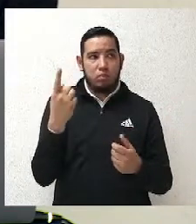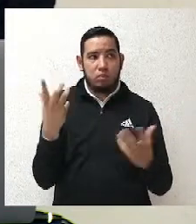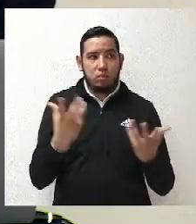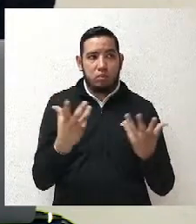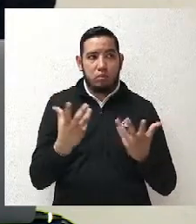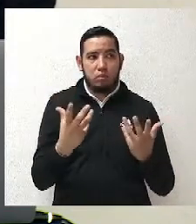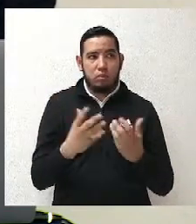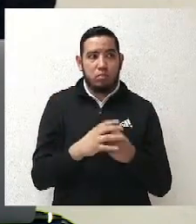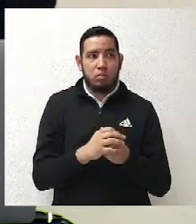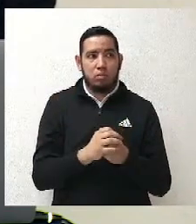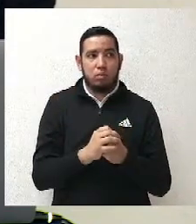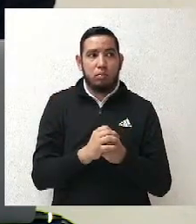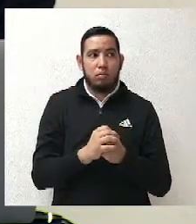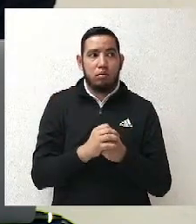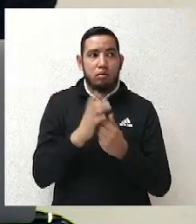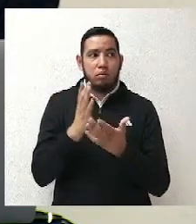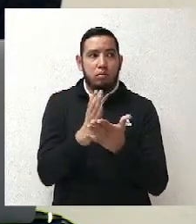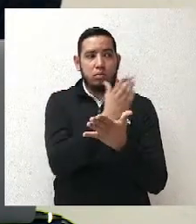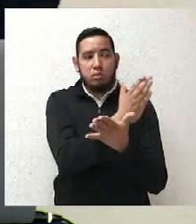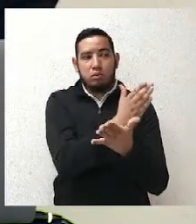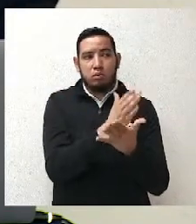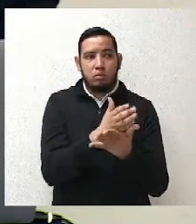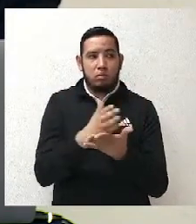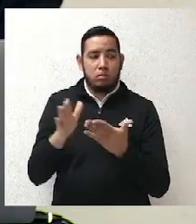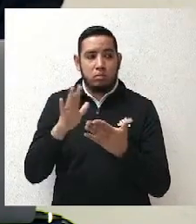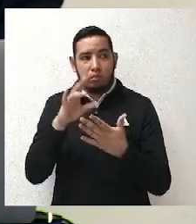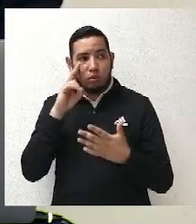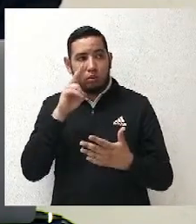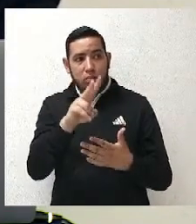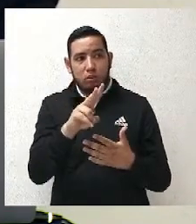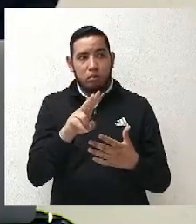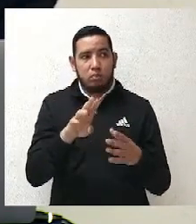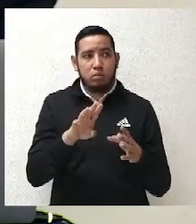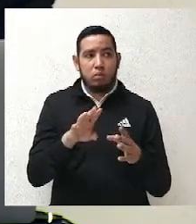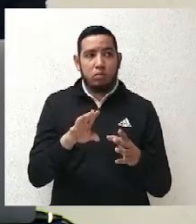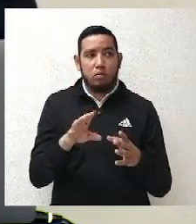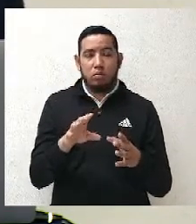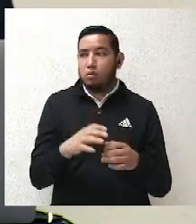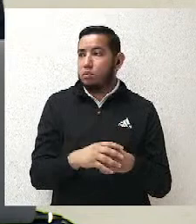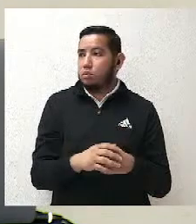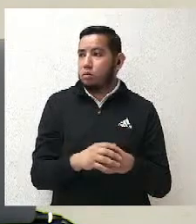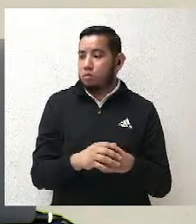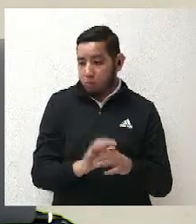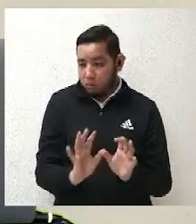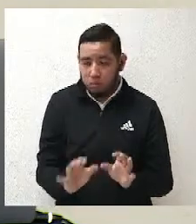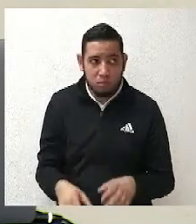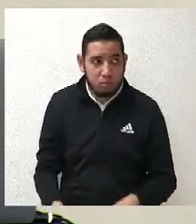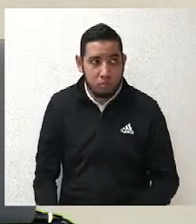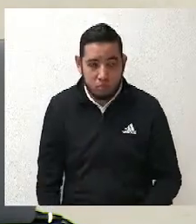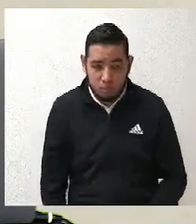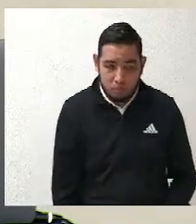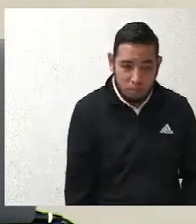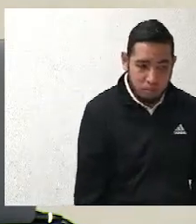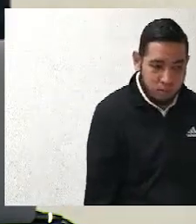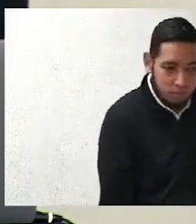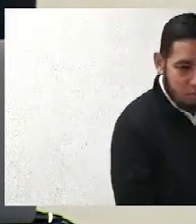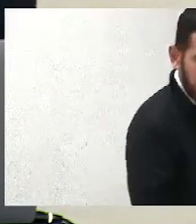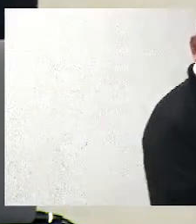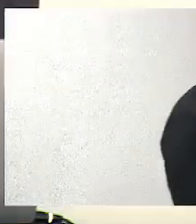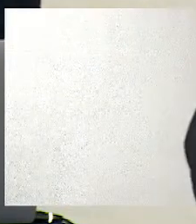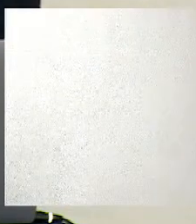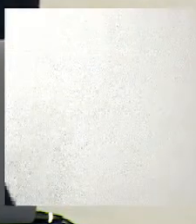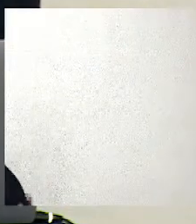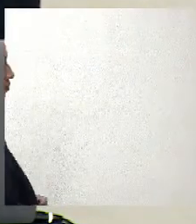se debe privilegiar la autoorganización y la autodeterminación de los partidos políticos. Respecto a los bloques de competitividad,